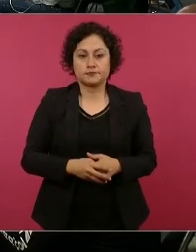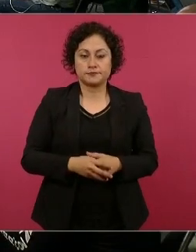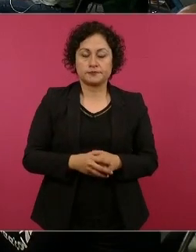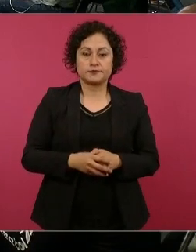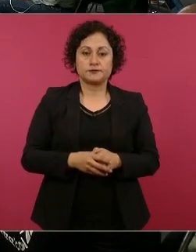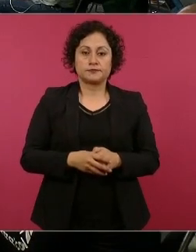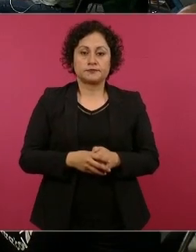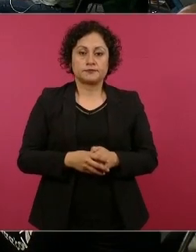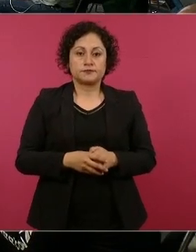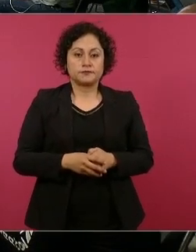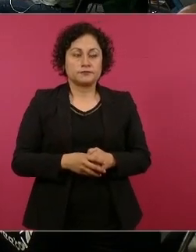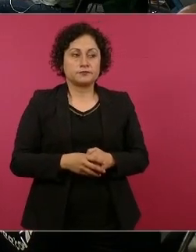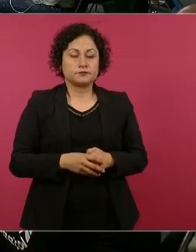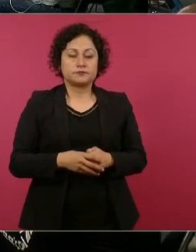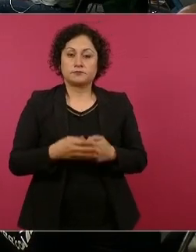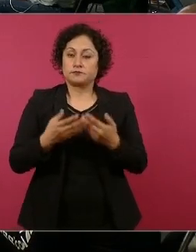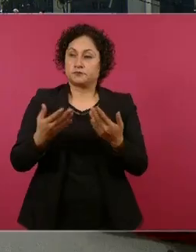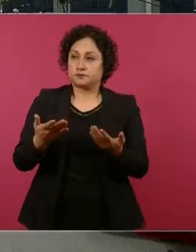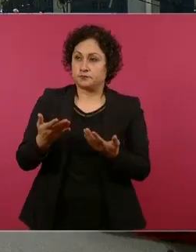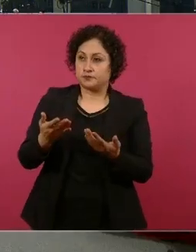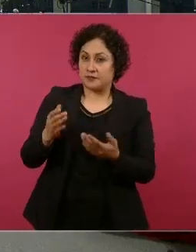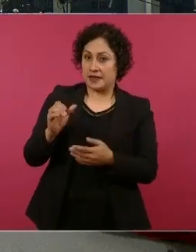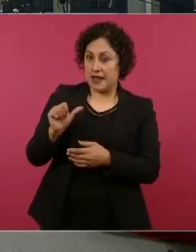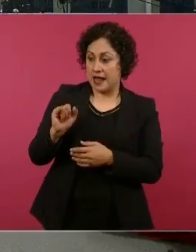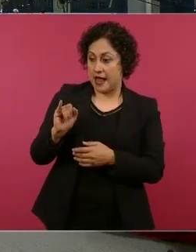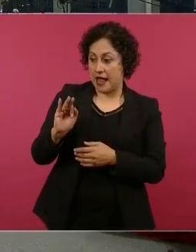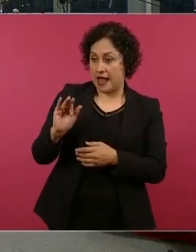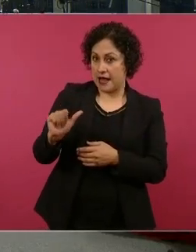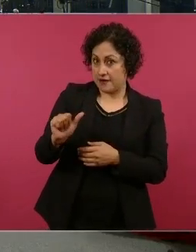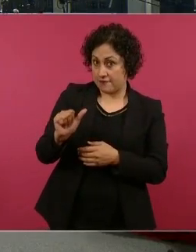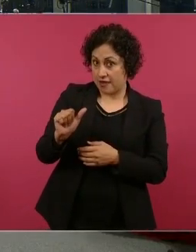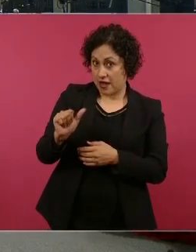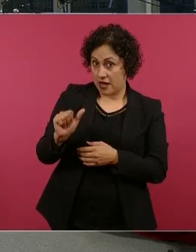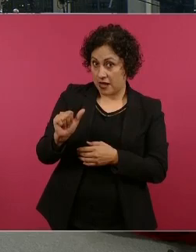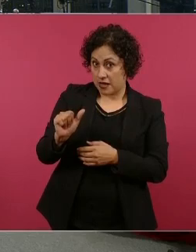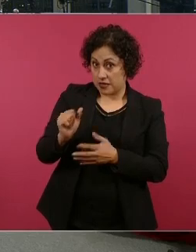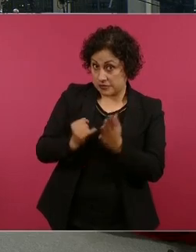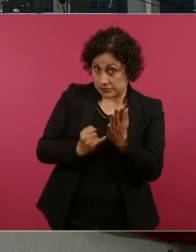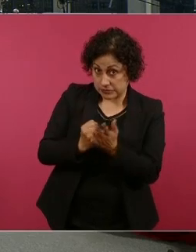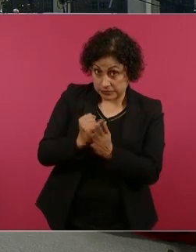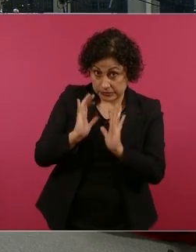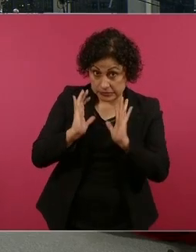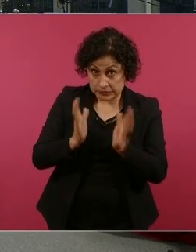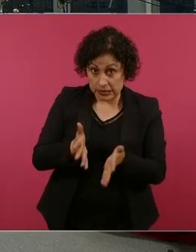Entonces, todavía lo del AIFA no está definido. ¿Mande? Todavía lo del AIFA no está definido.